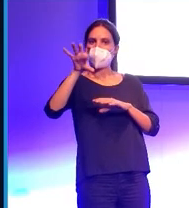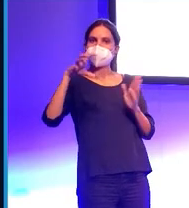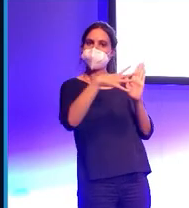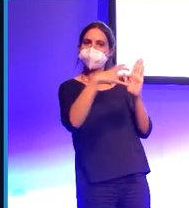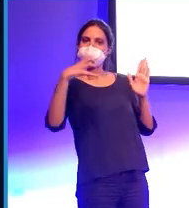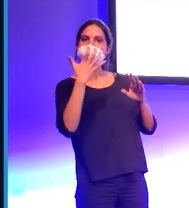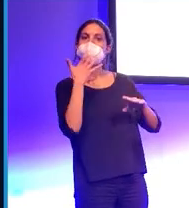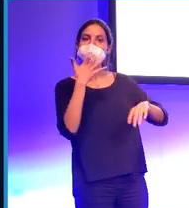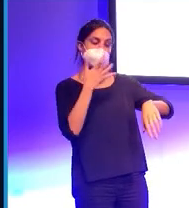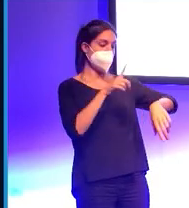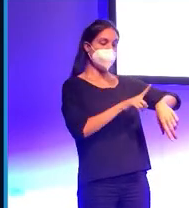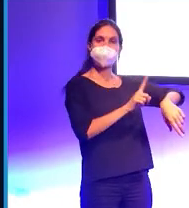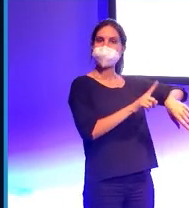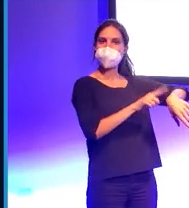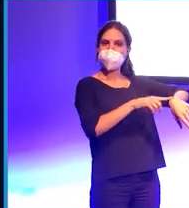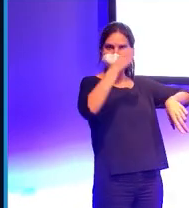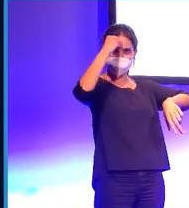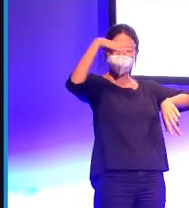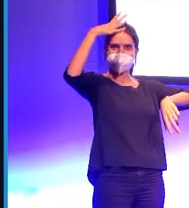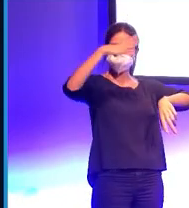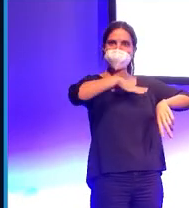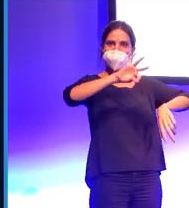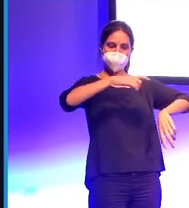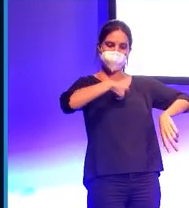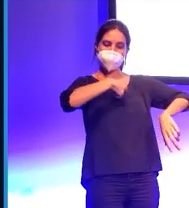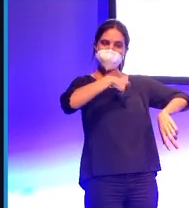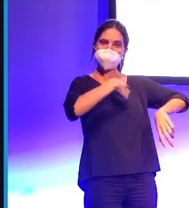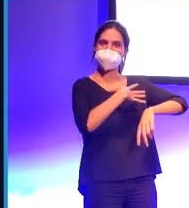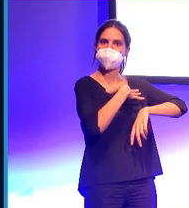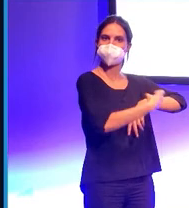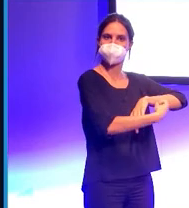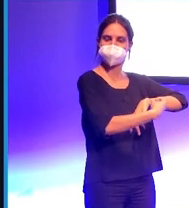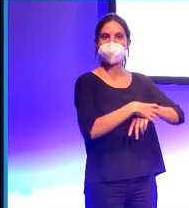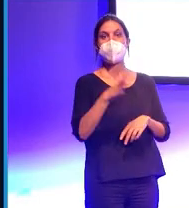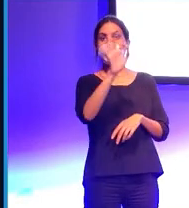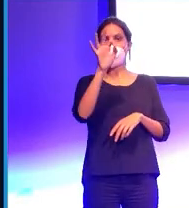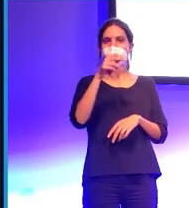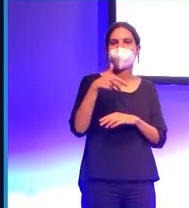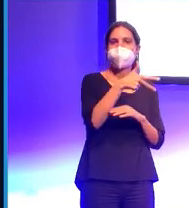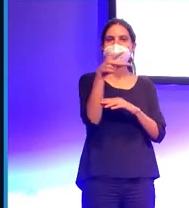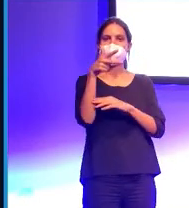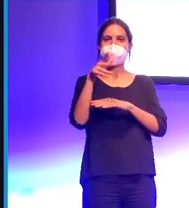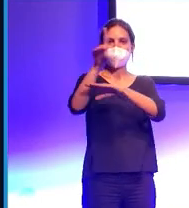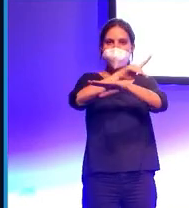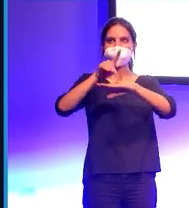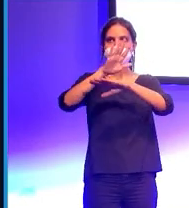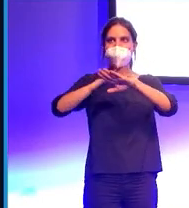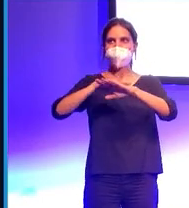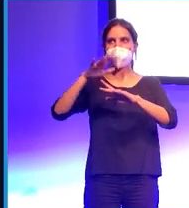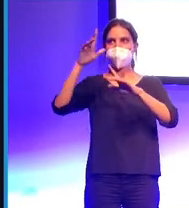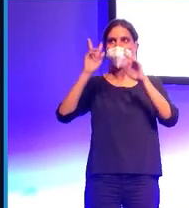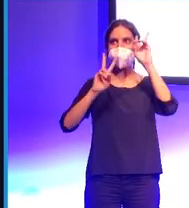inteligentes que pueden capturar nuestro ritmo cardíaco o sensores mucho más comunes, las cámaras digitales que nos permiten capturar la información visual